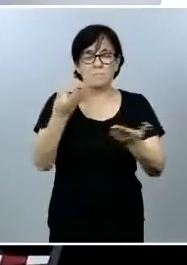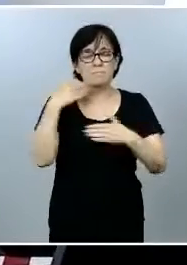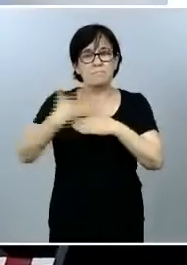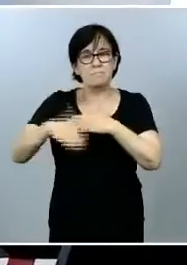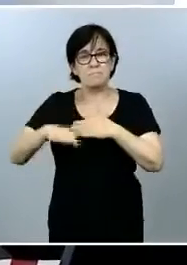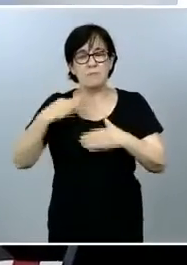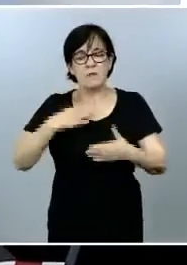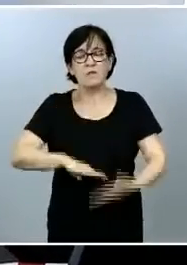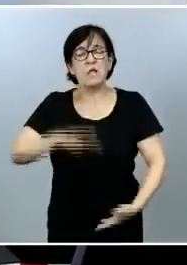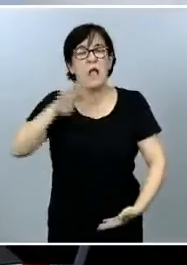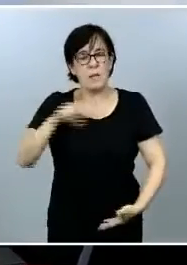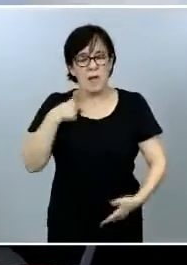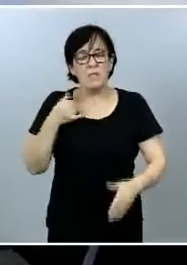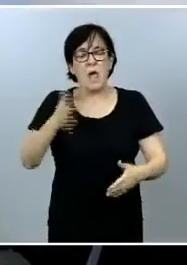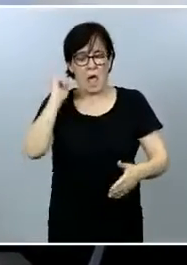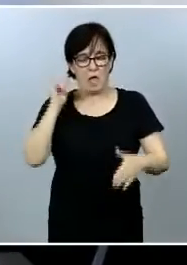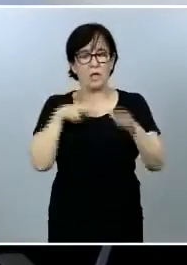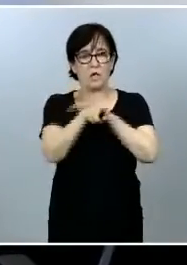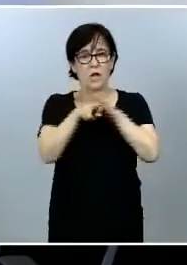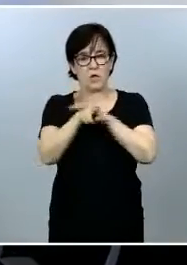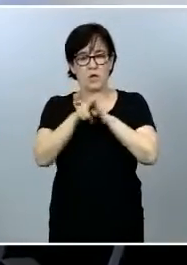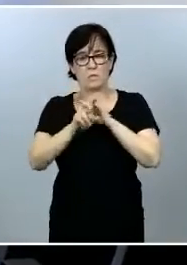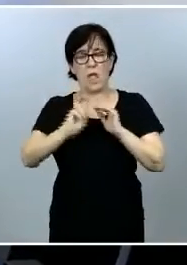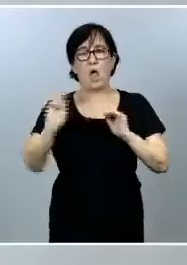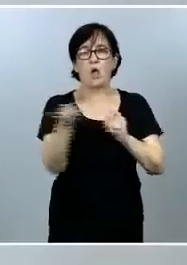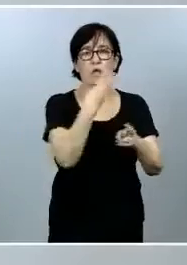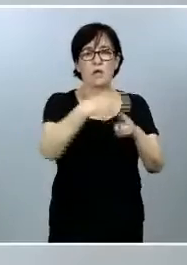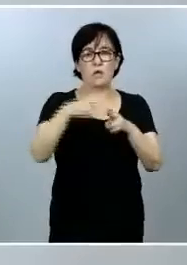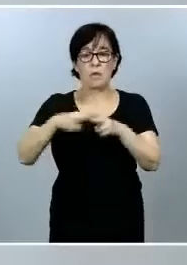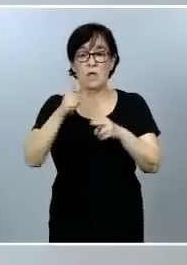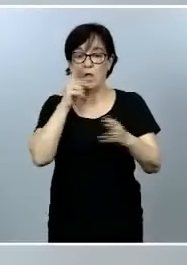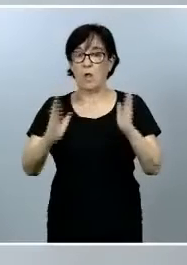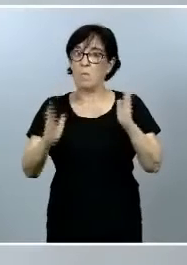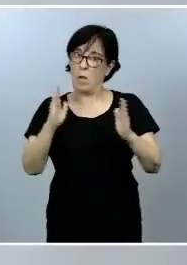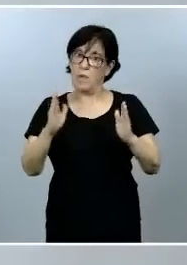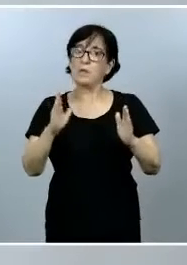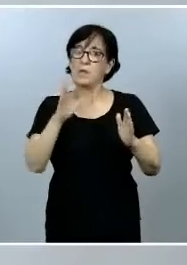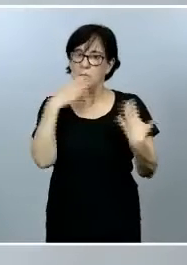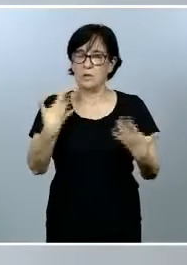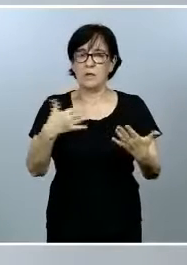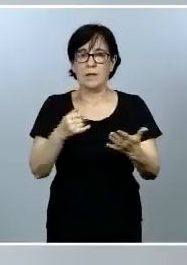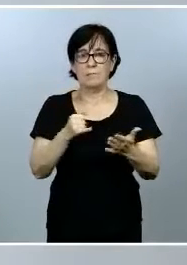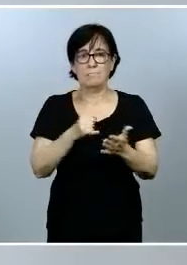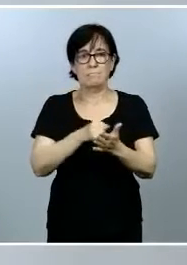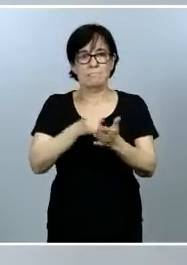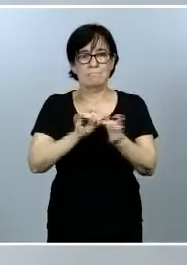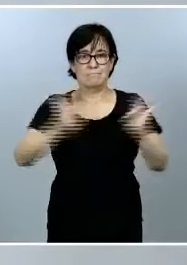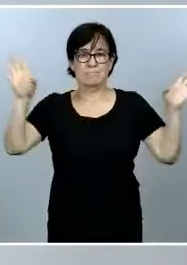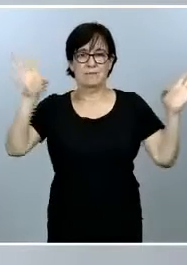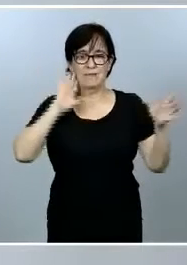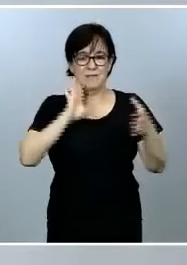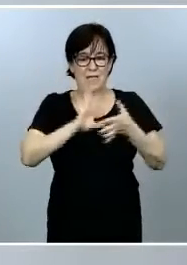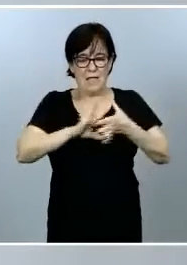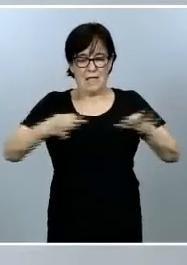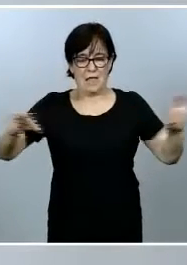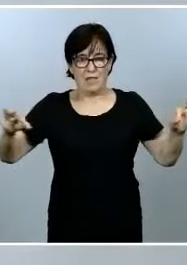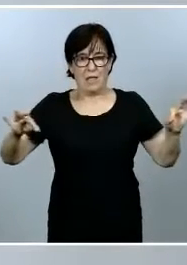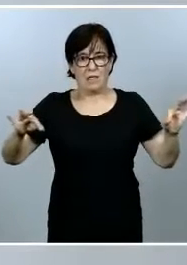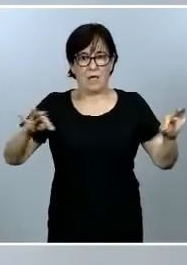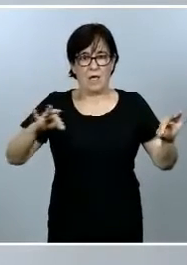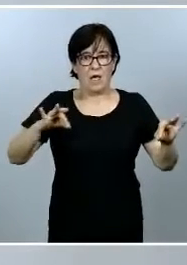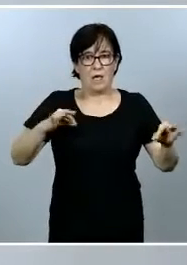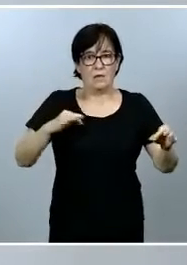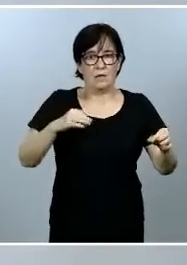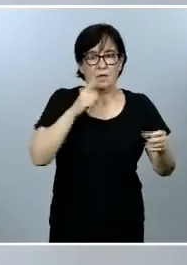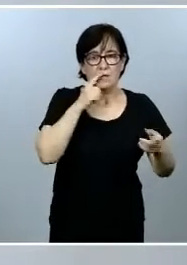disponer de recursos para otras políticas en un momento particularmente frágil de las cadenas de suministro que se han visto